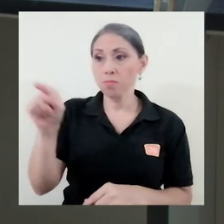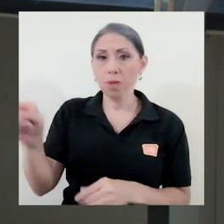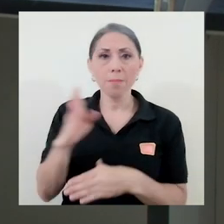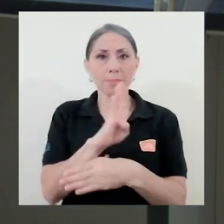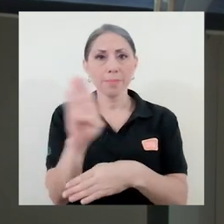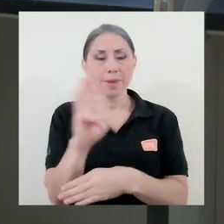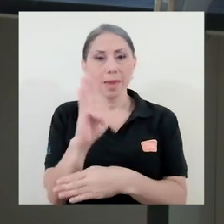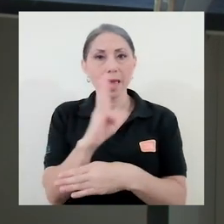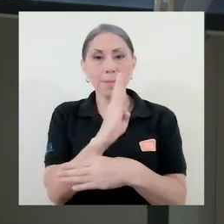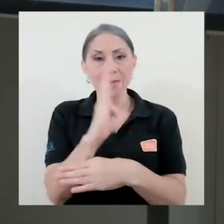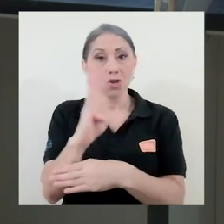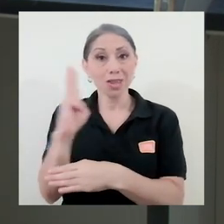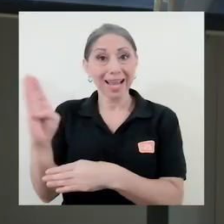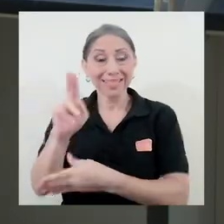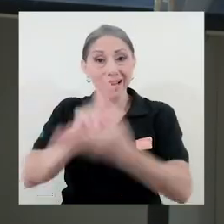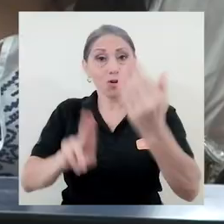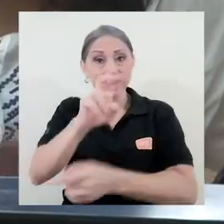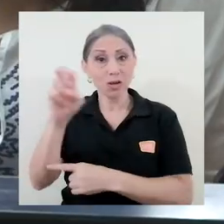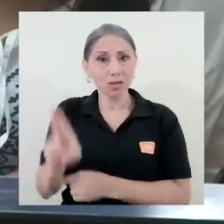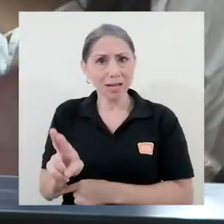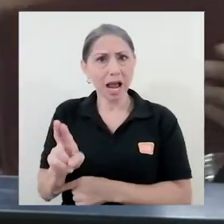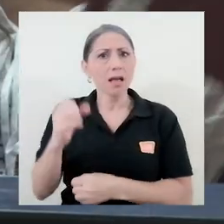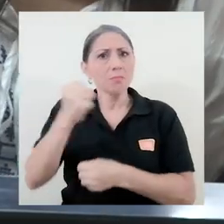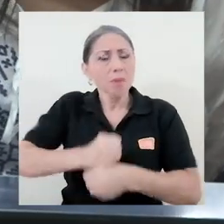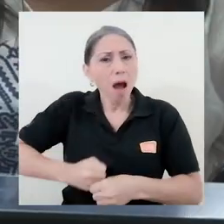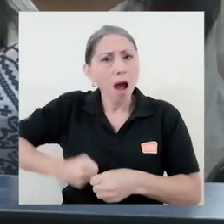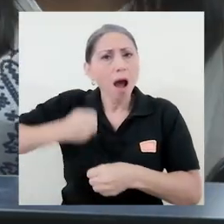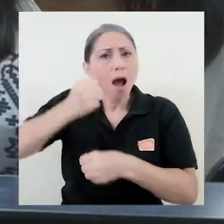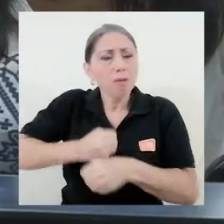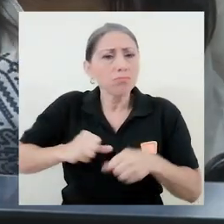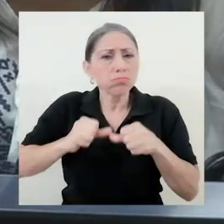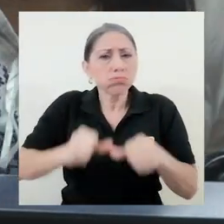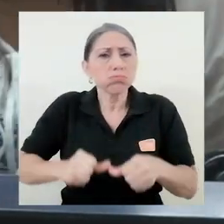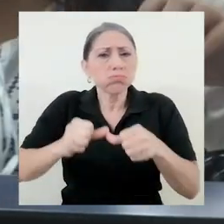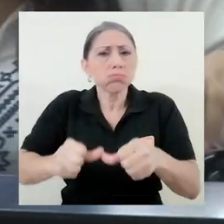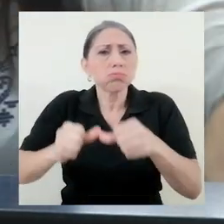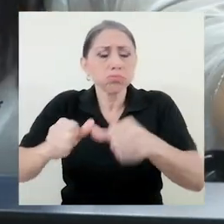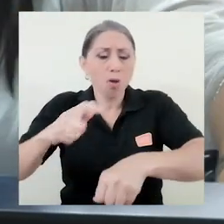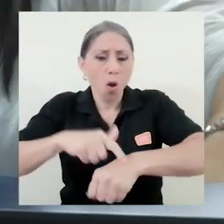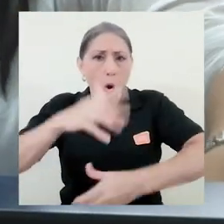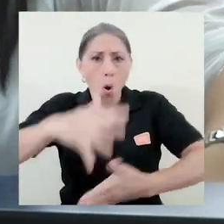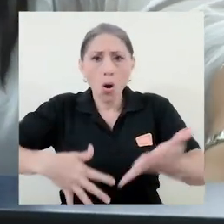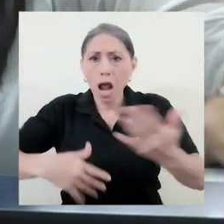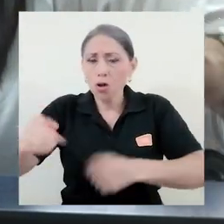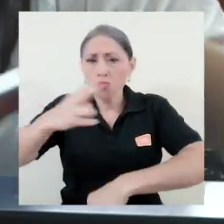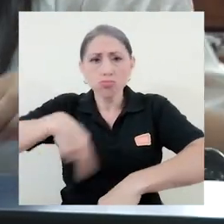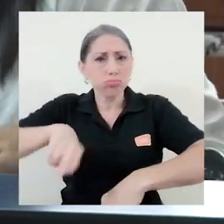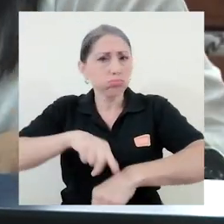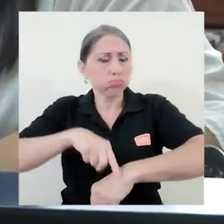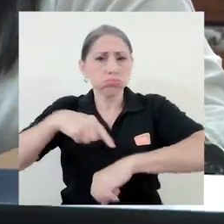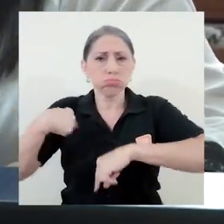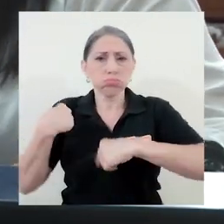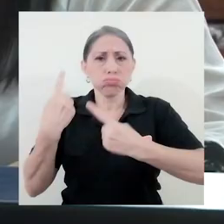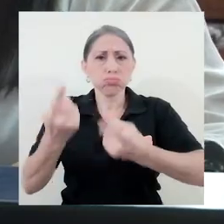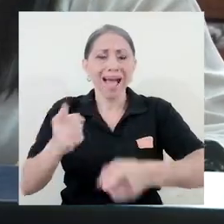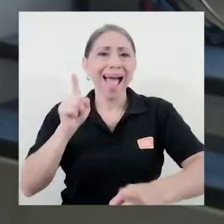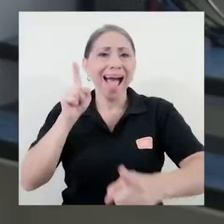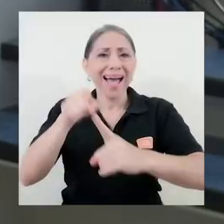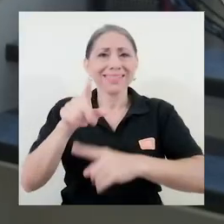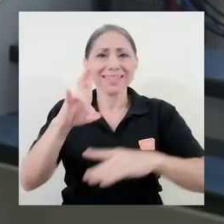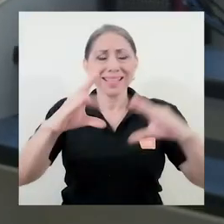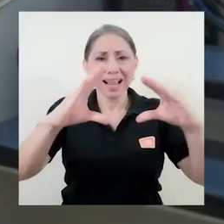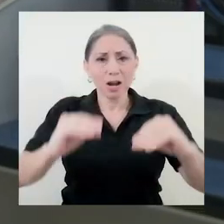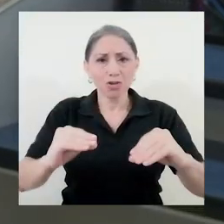bibliotecas de la Universidad de Costa Rica están trabajando de manera continua en horario regular, hasta las 7 de la noche,